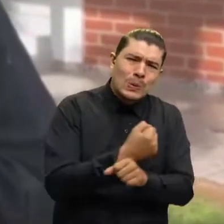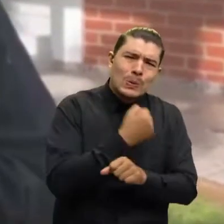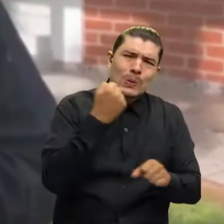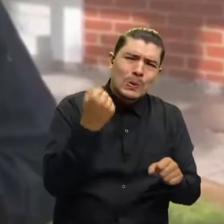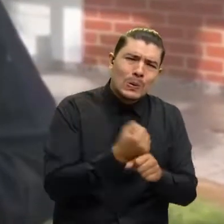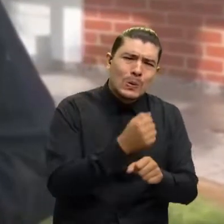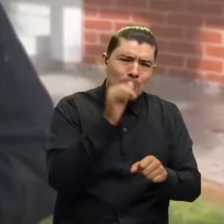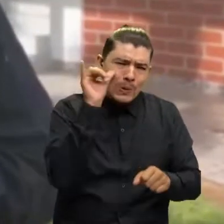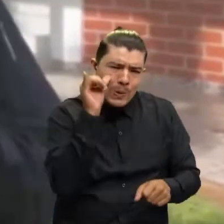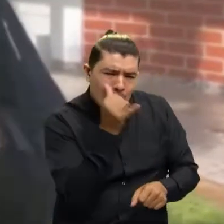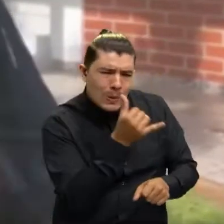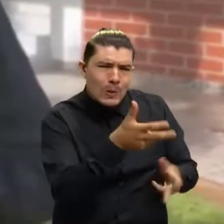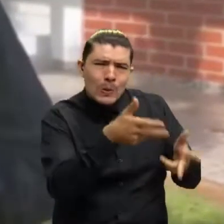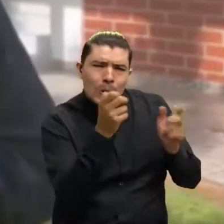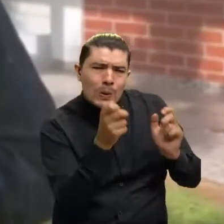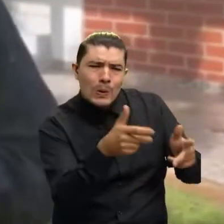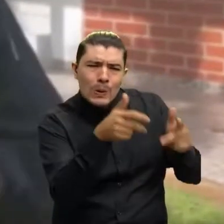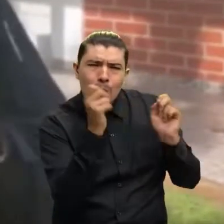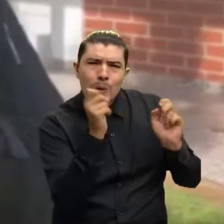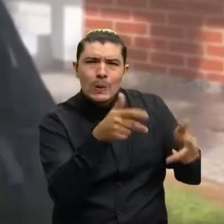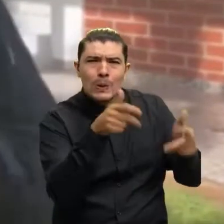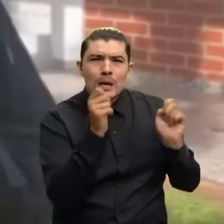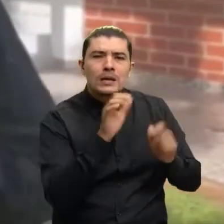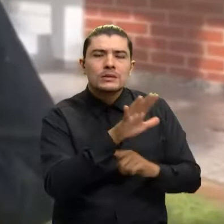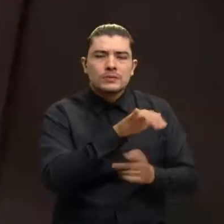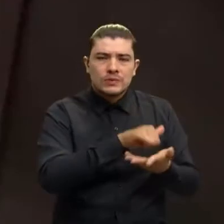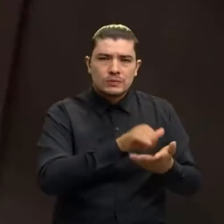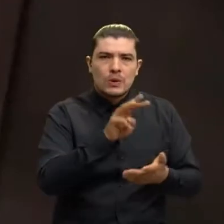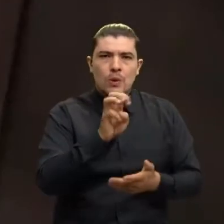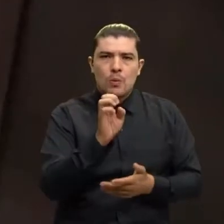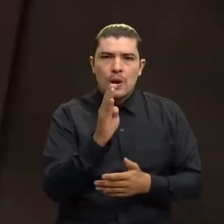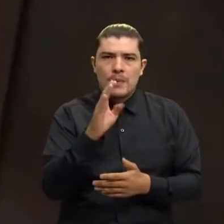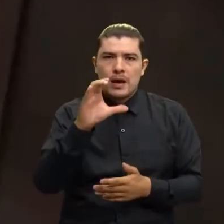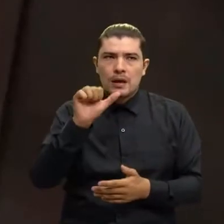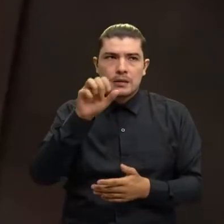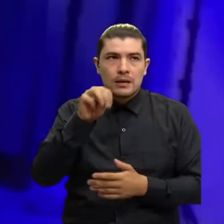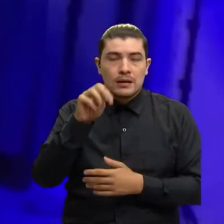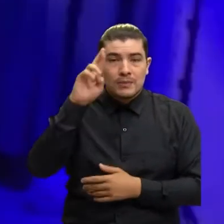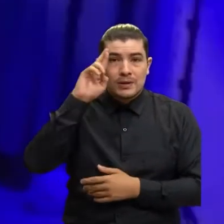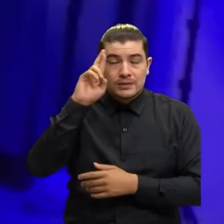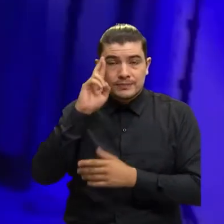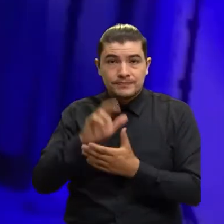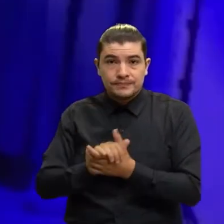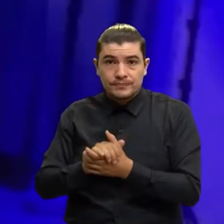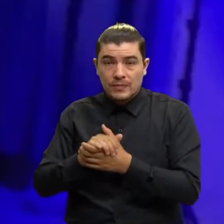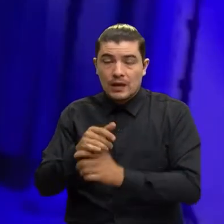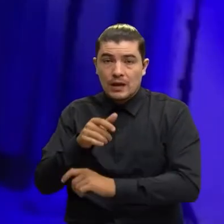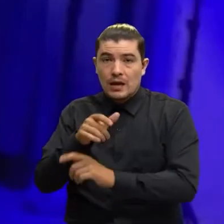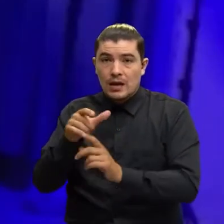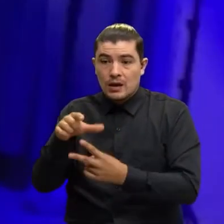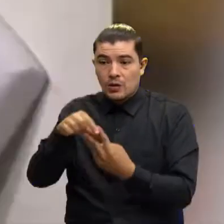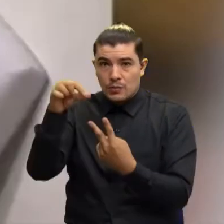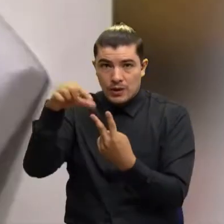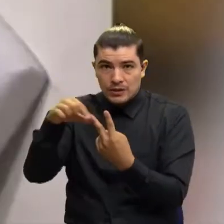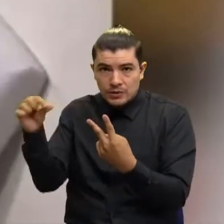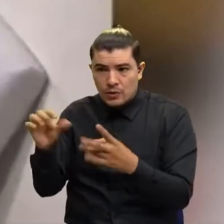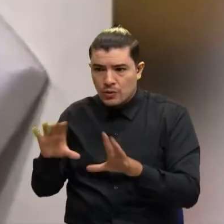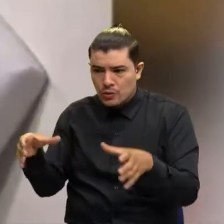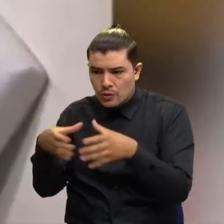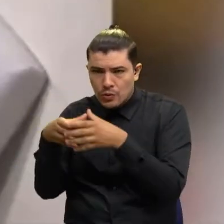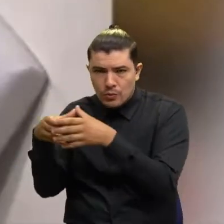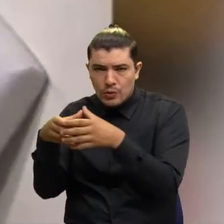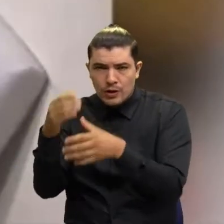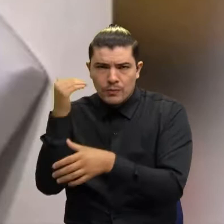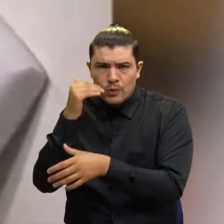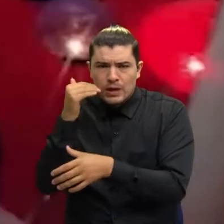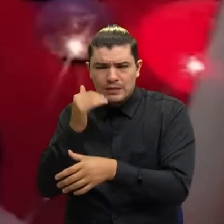explotaban sexualmente a través de las WETCAN. Ante esto, corporaciones femeninas aseguran que este tipo de actos se han vuelto muy